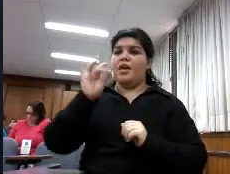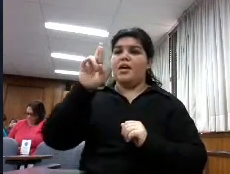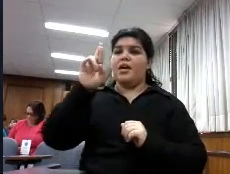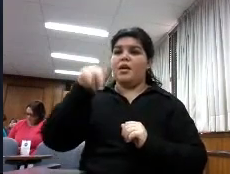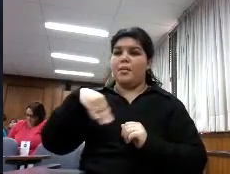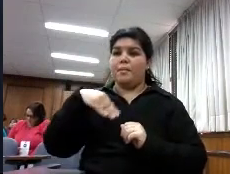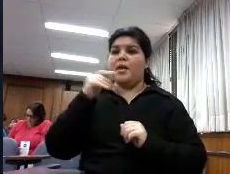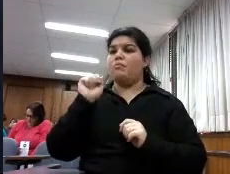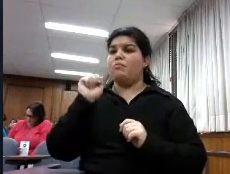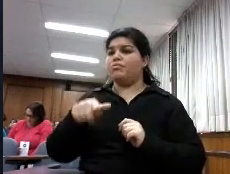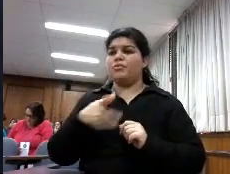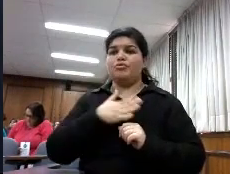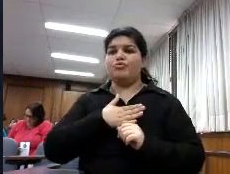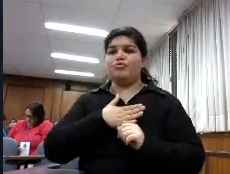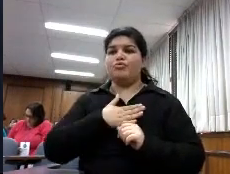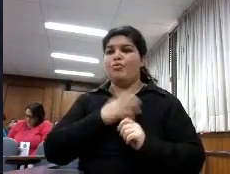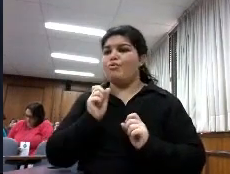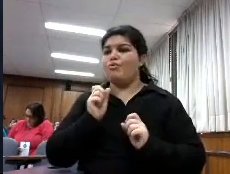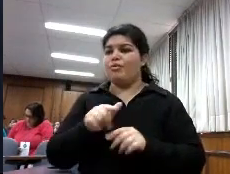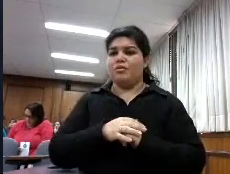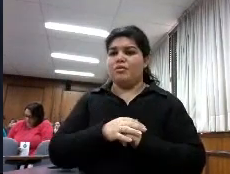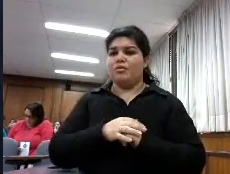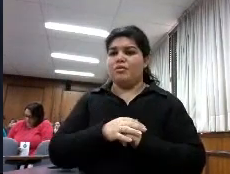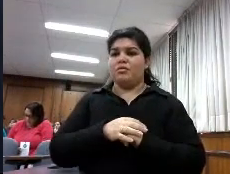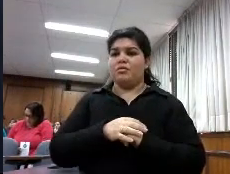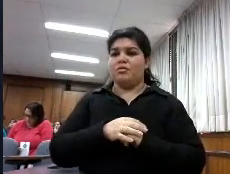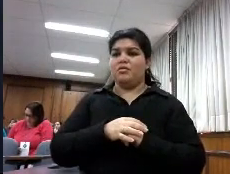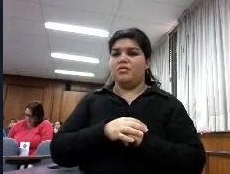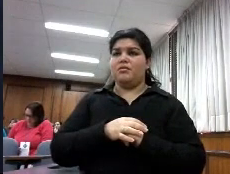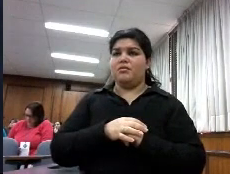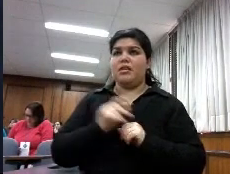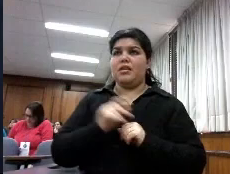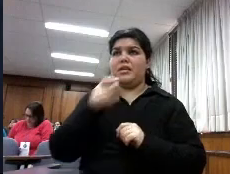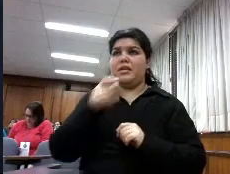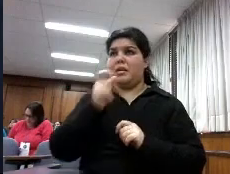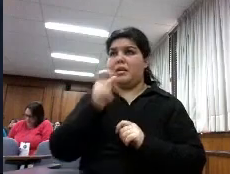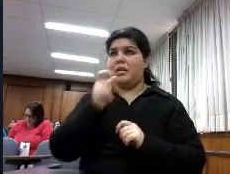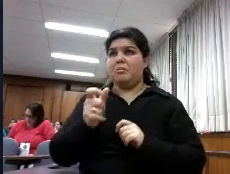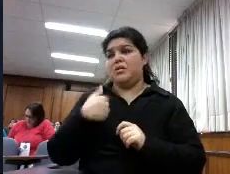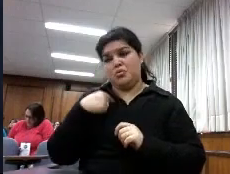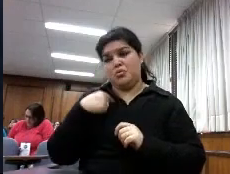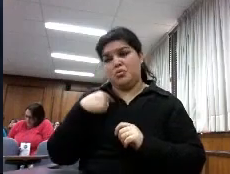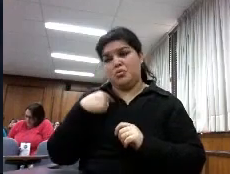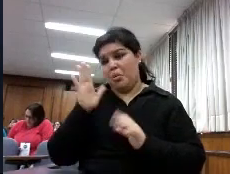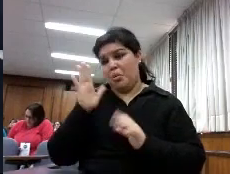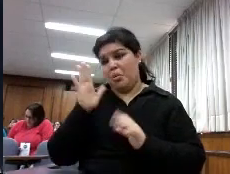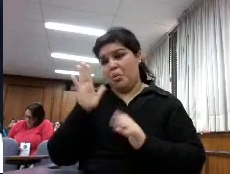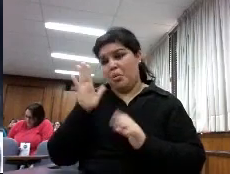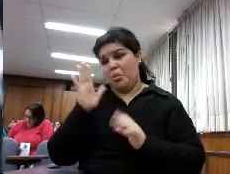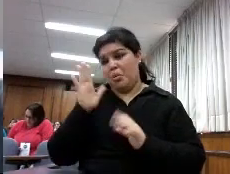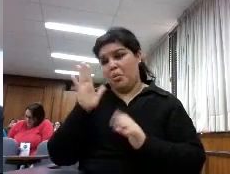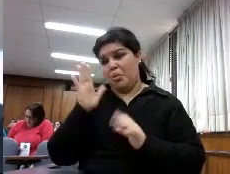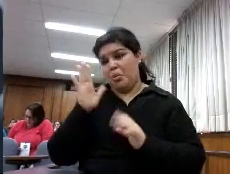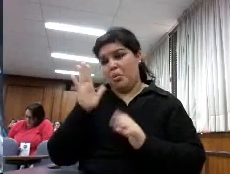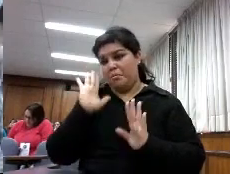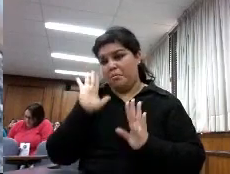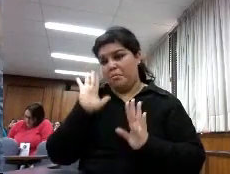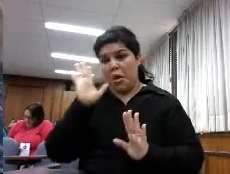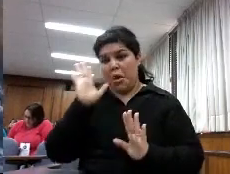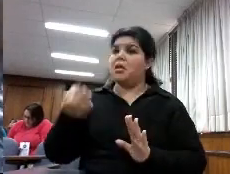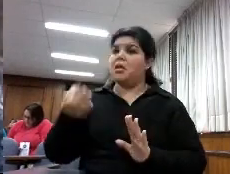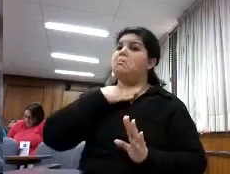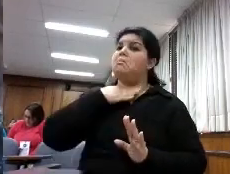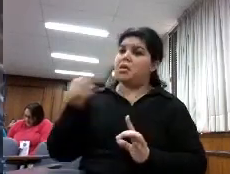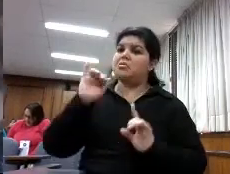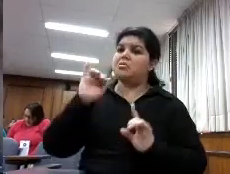ACV o móvil esa es la razón que yo que podía haberla incluido es verdad en México si está en la UNAM